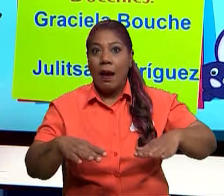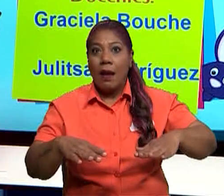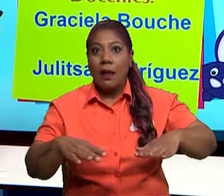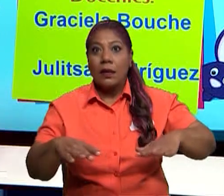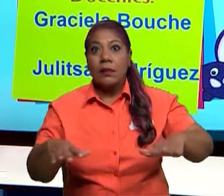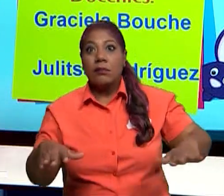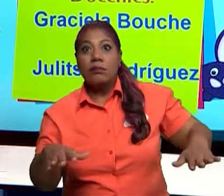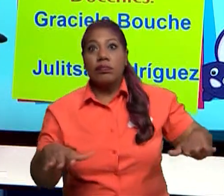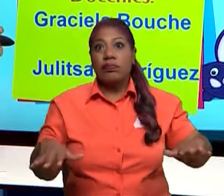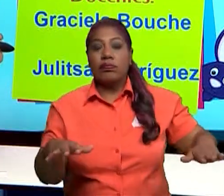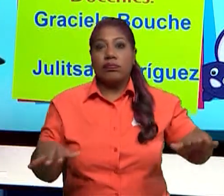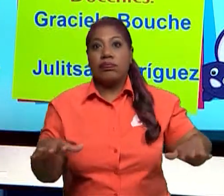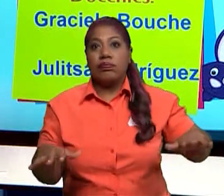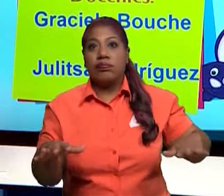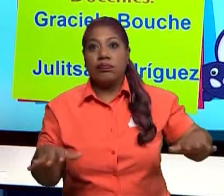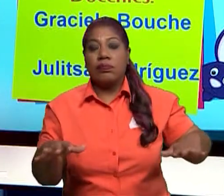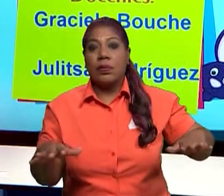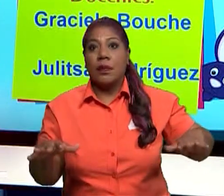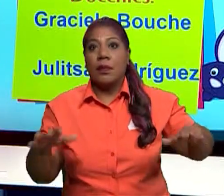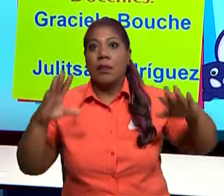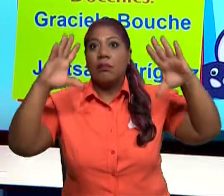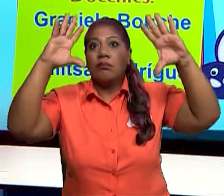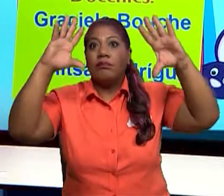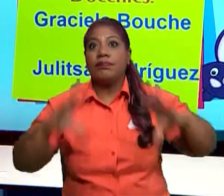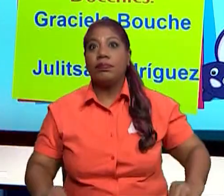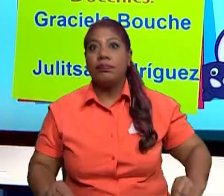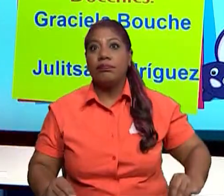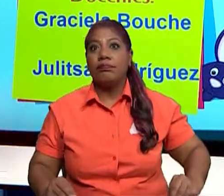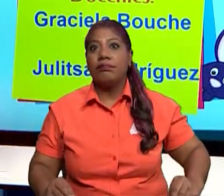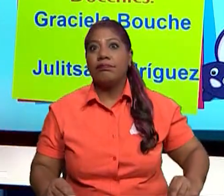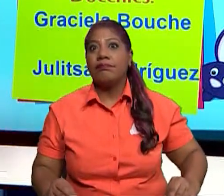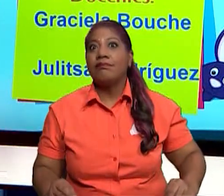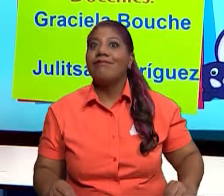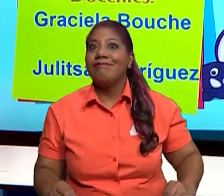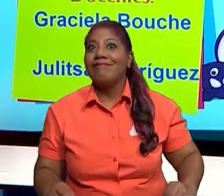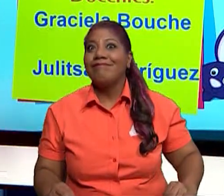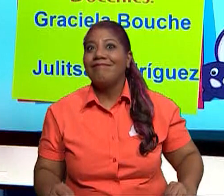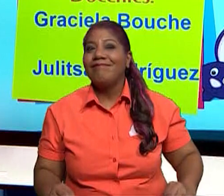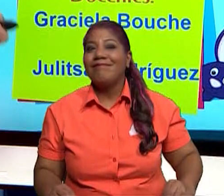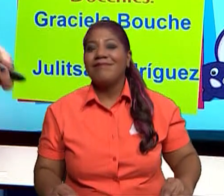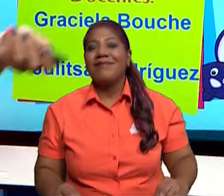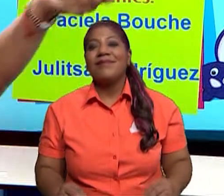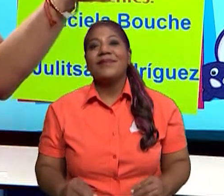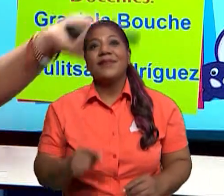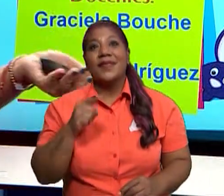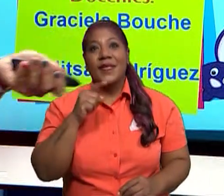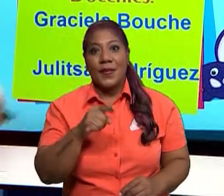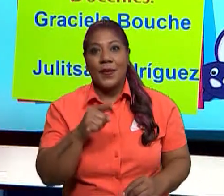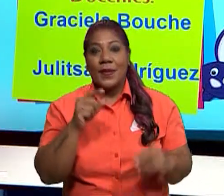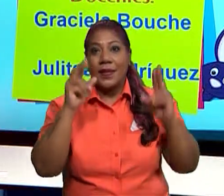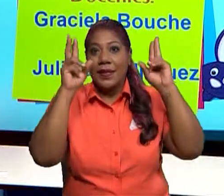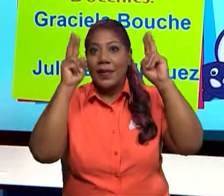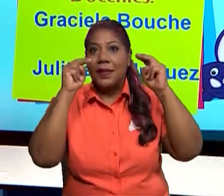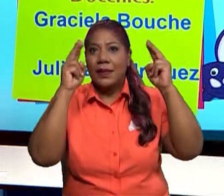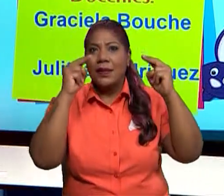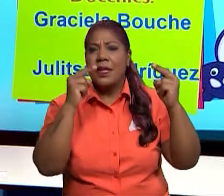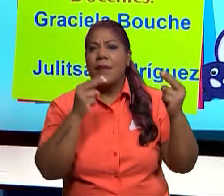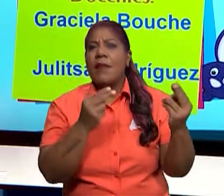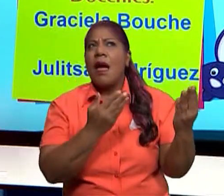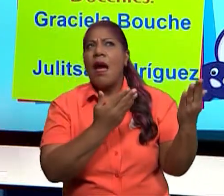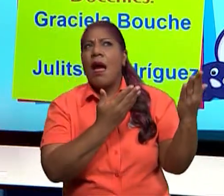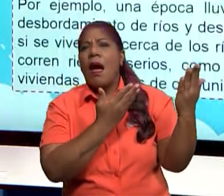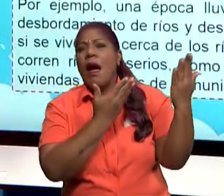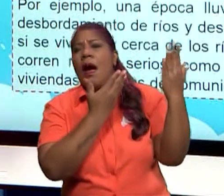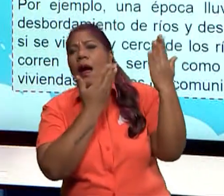muy fuerte, ocasiona desastres naturales. Bueno, el tema de hoy son los desastres naturales. ¿Saben ustedes qué son los